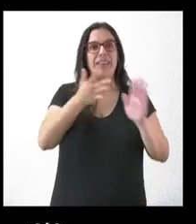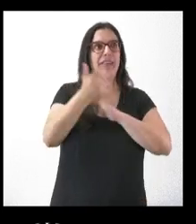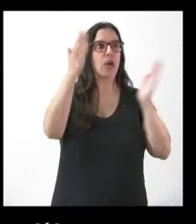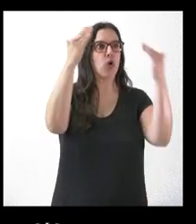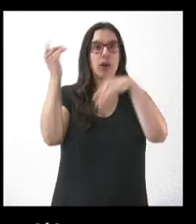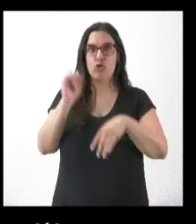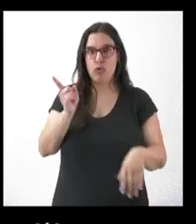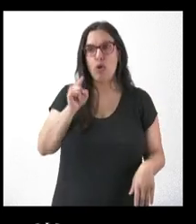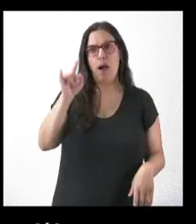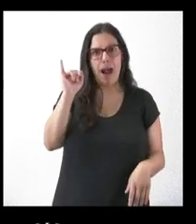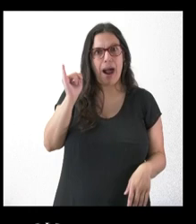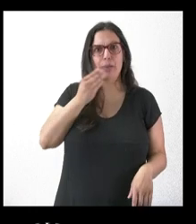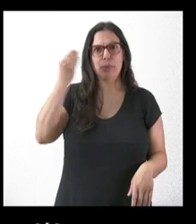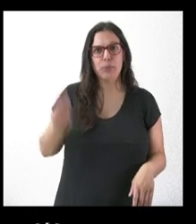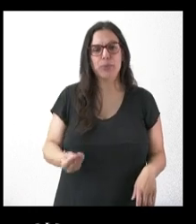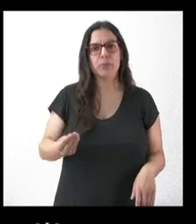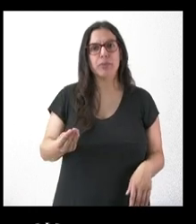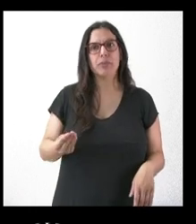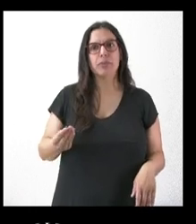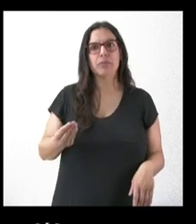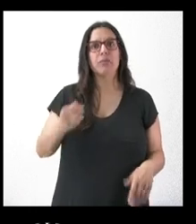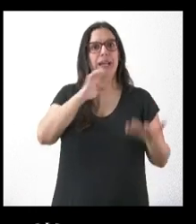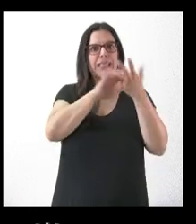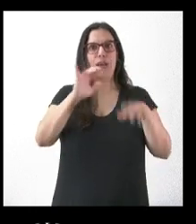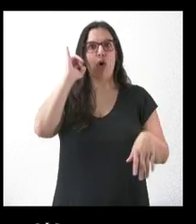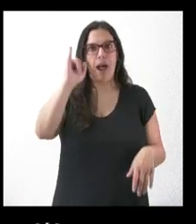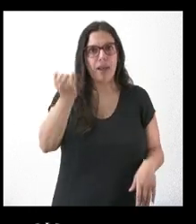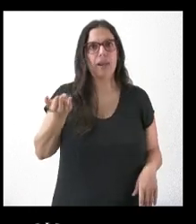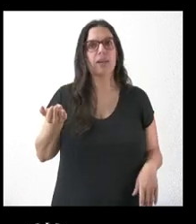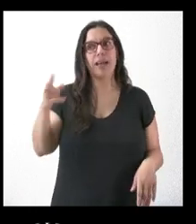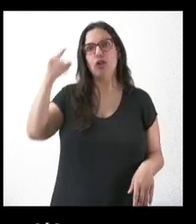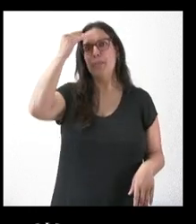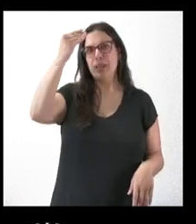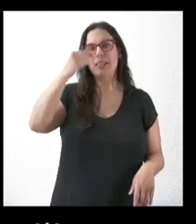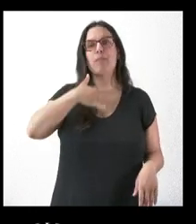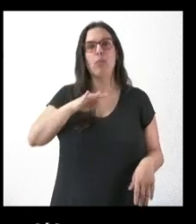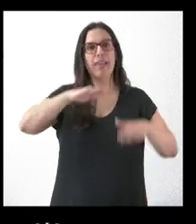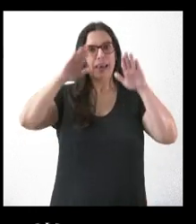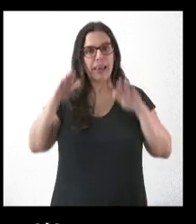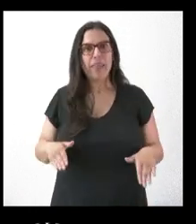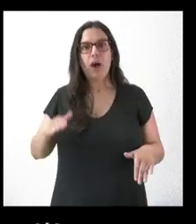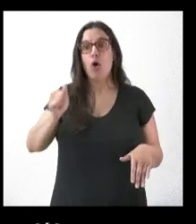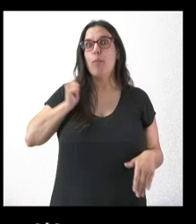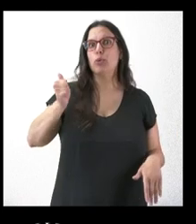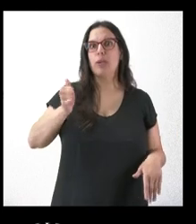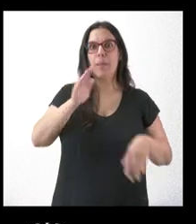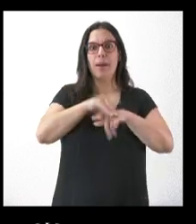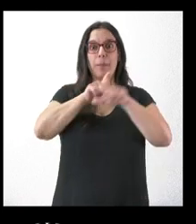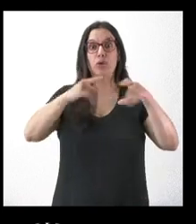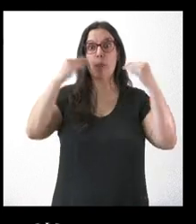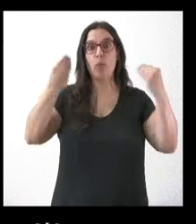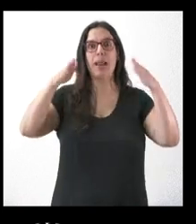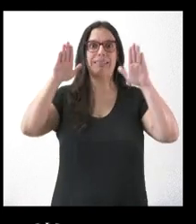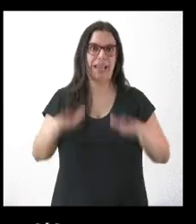profesionales sanitarios, sino que existen, están en Castilla y León y ellos creen que se podrían quedar y que es una oportunidad para retener el talento.